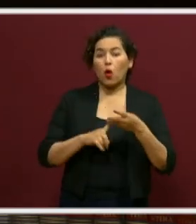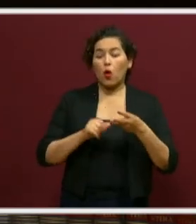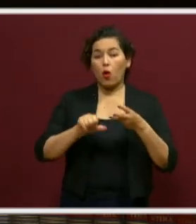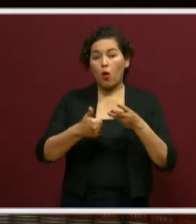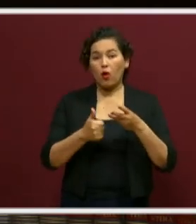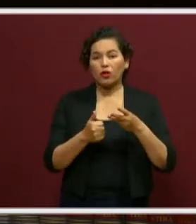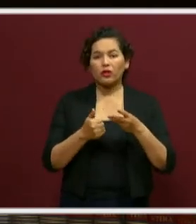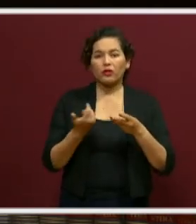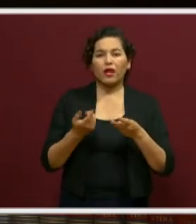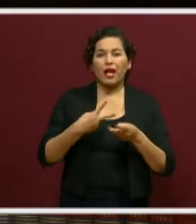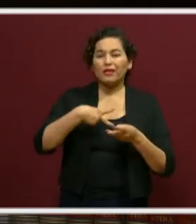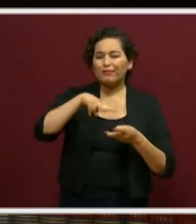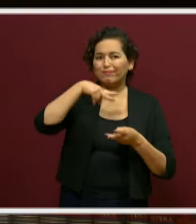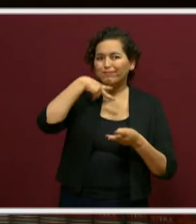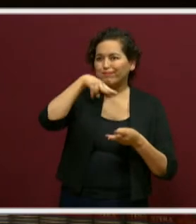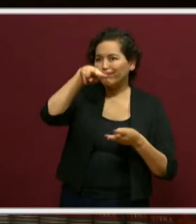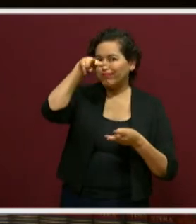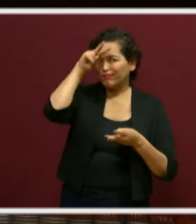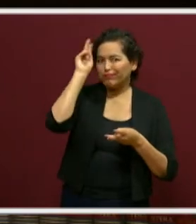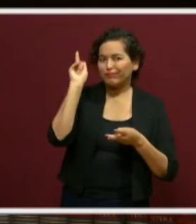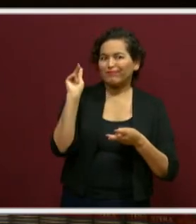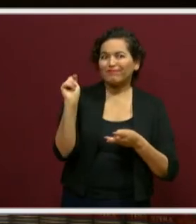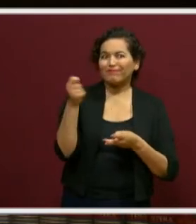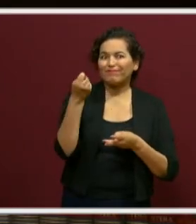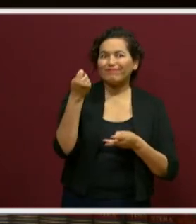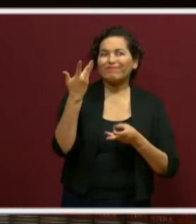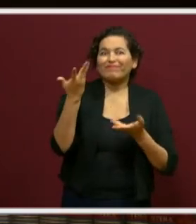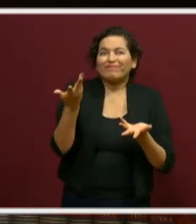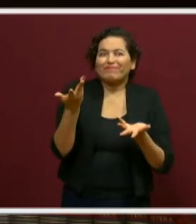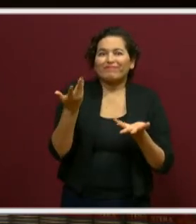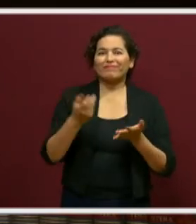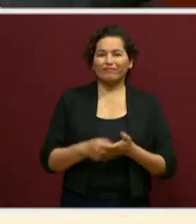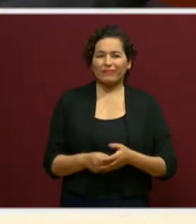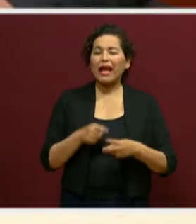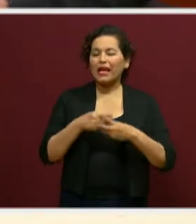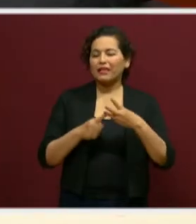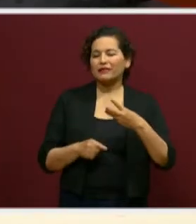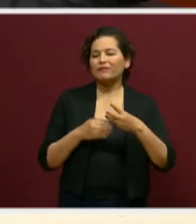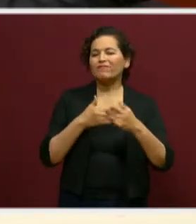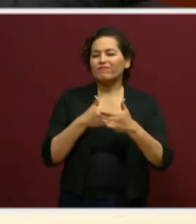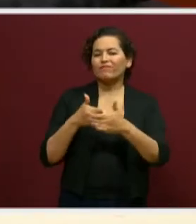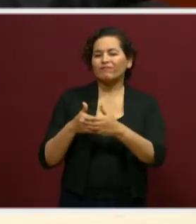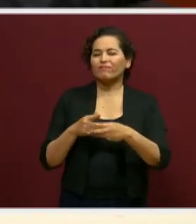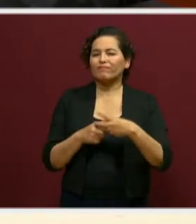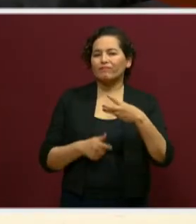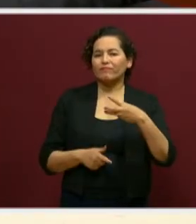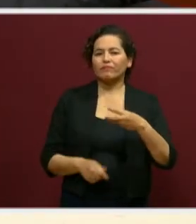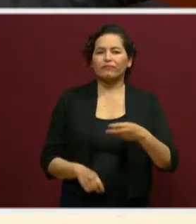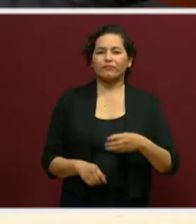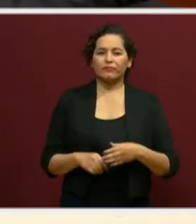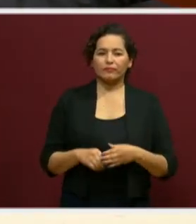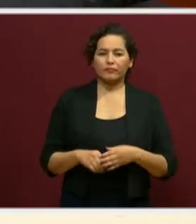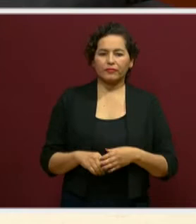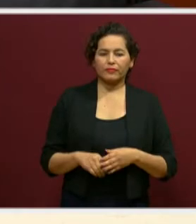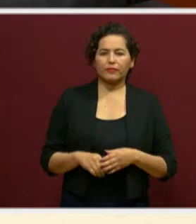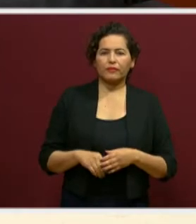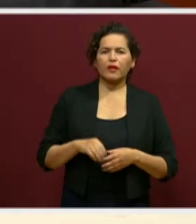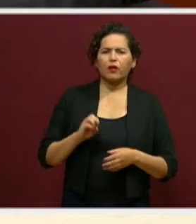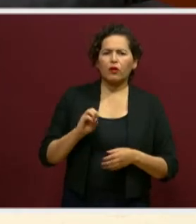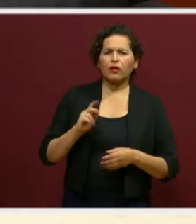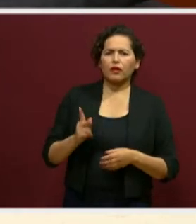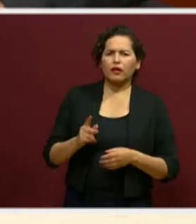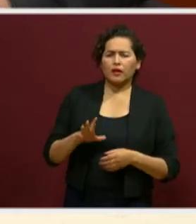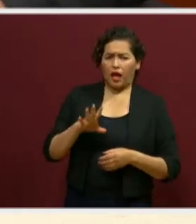de la tecnología. Esas fueron las tres principales dificultades. Y en cuanto a los aprendizajes fundamentales, el porcentaje en que se